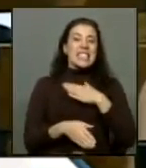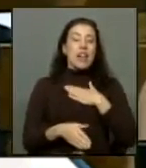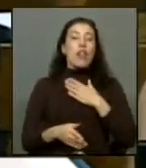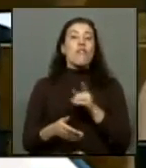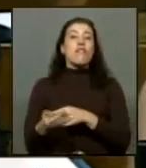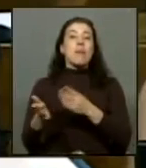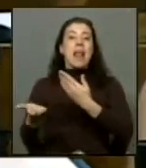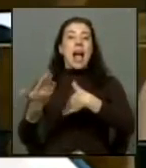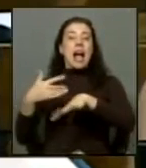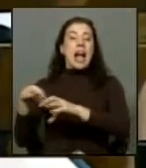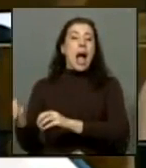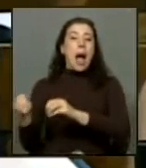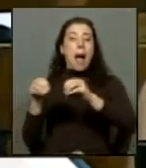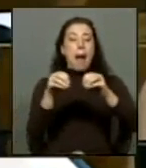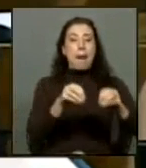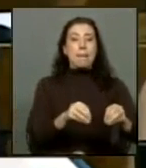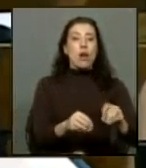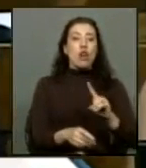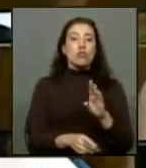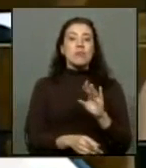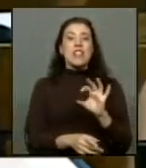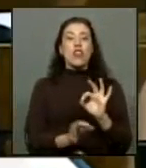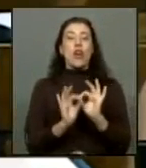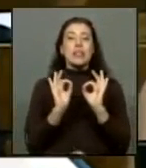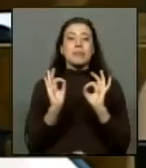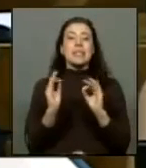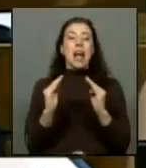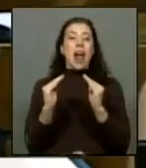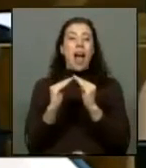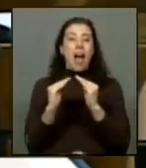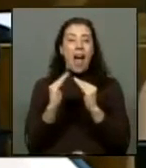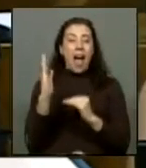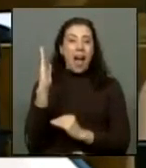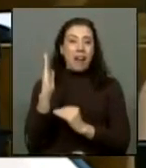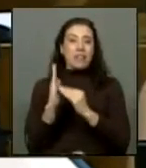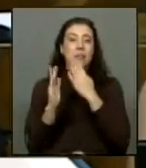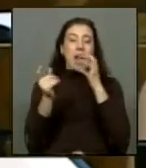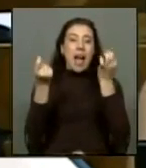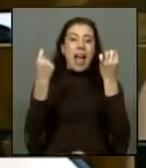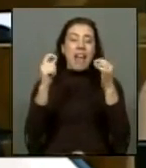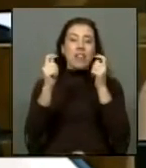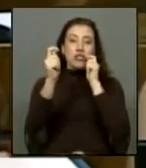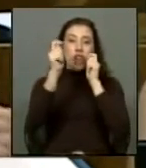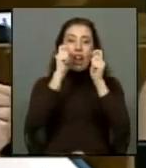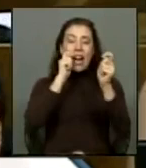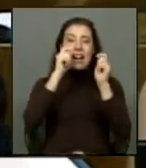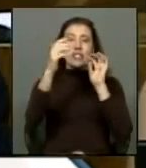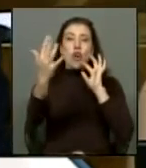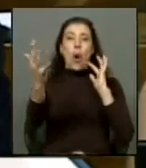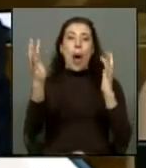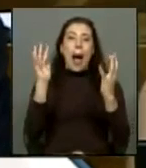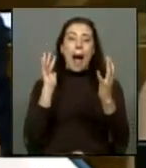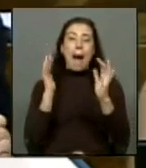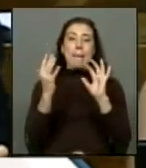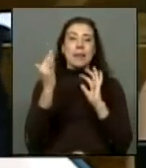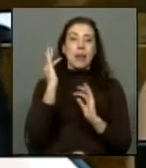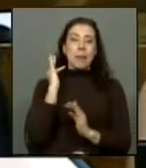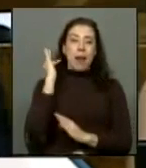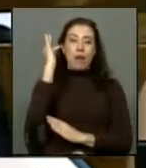familias, de subsidios especiales habitacionales, como también de evaluación de riesgo ambiental en el tiempo.